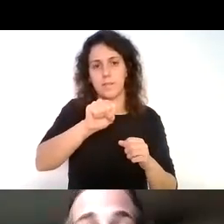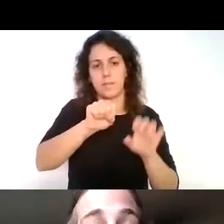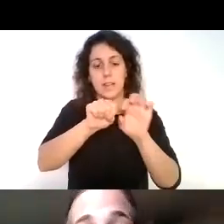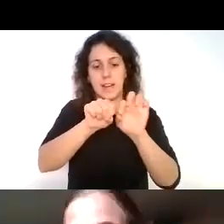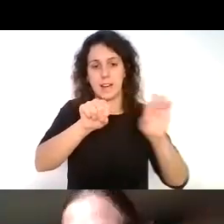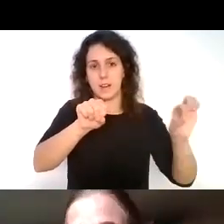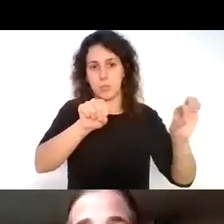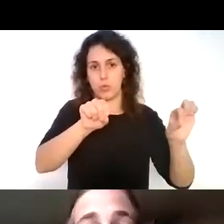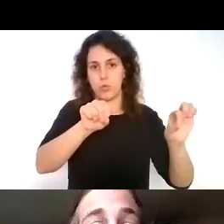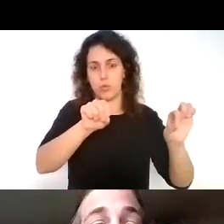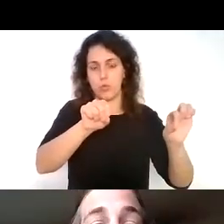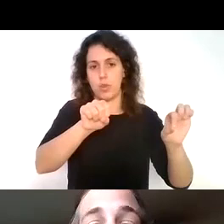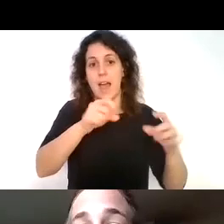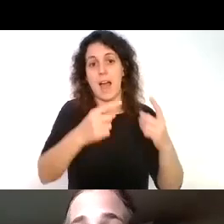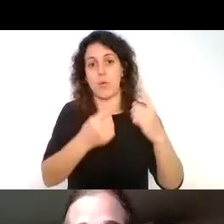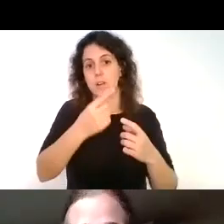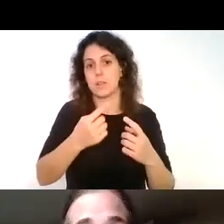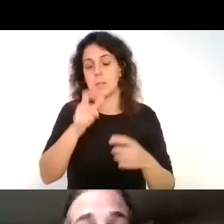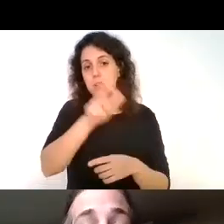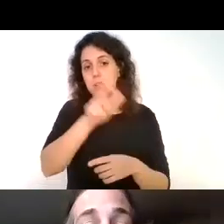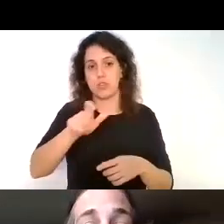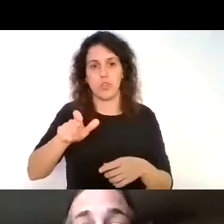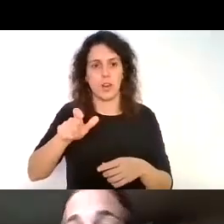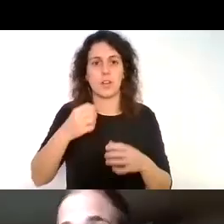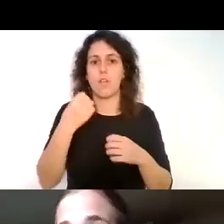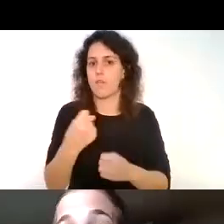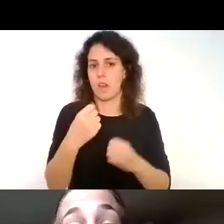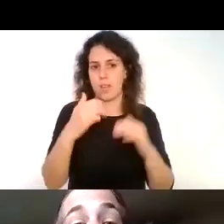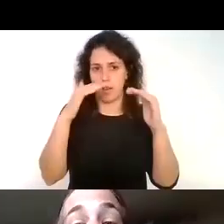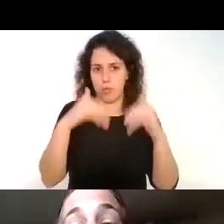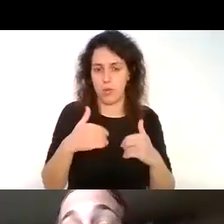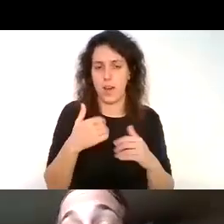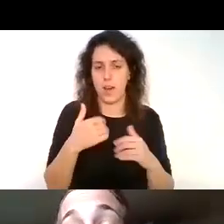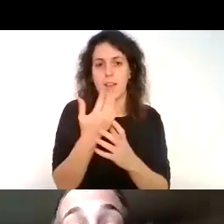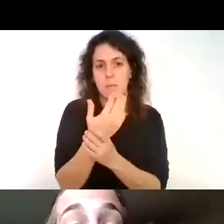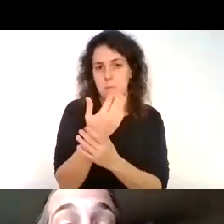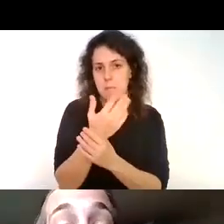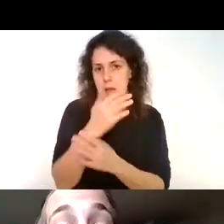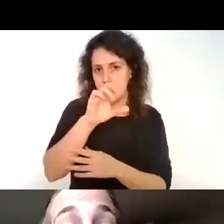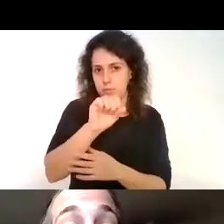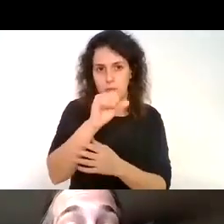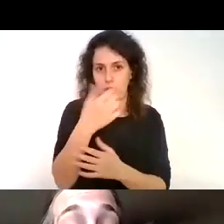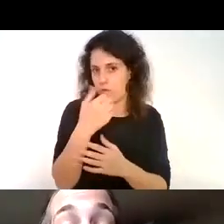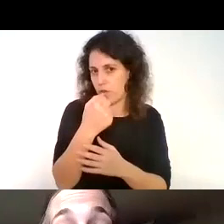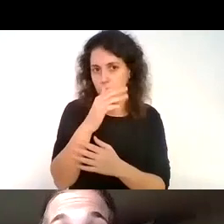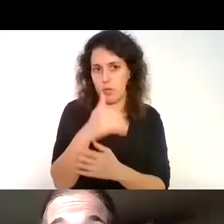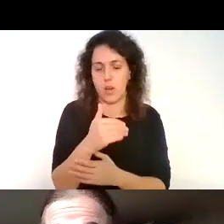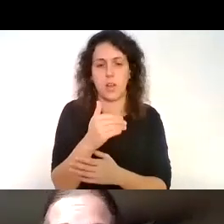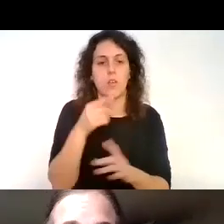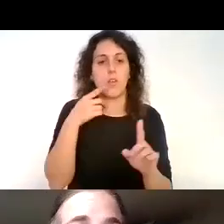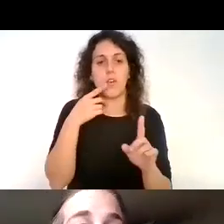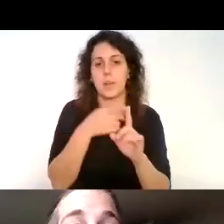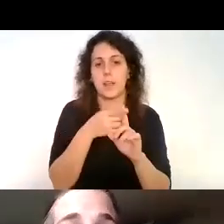pesar de que ciertas personas no tienen una fuerza en las manos para